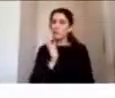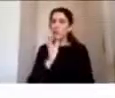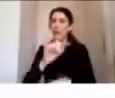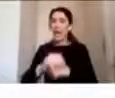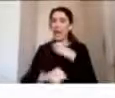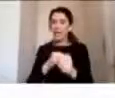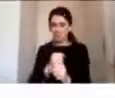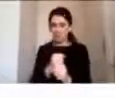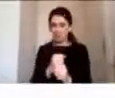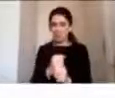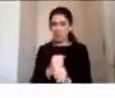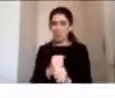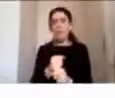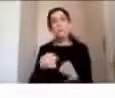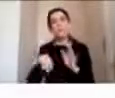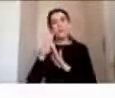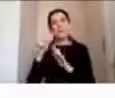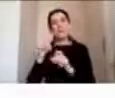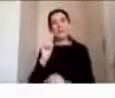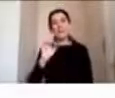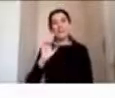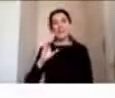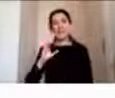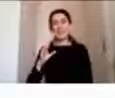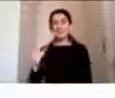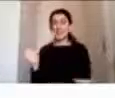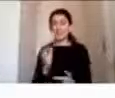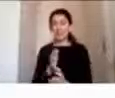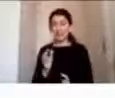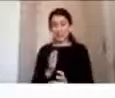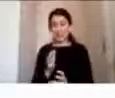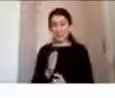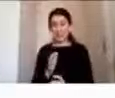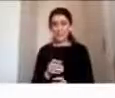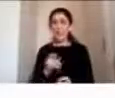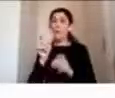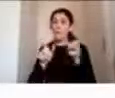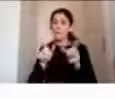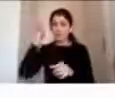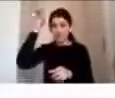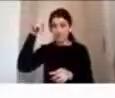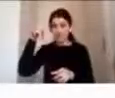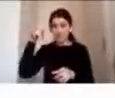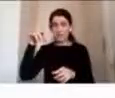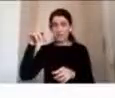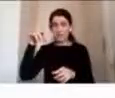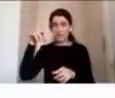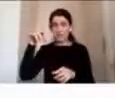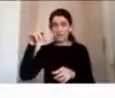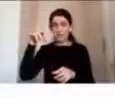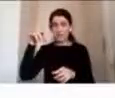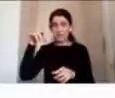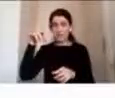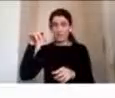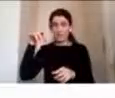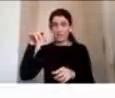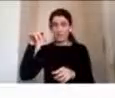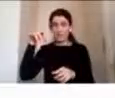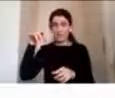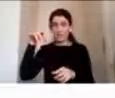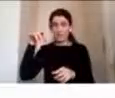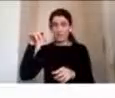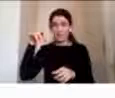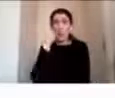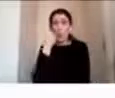TEC severos para quienes sabemos un poquito más sobre procesos cognitivos entenderemos que no hay una sola atención